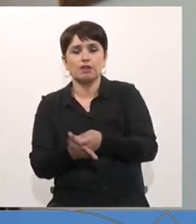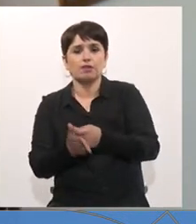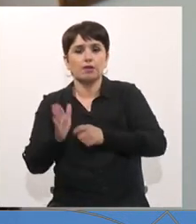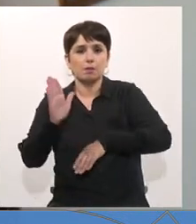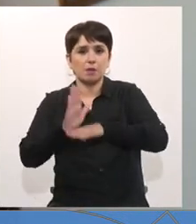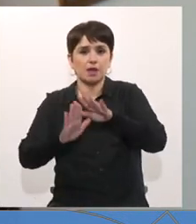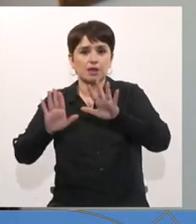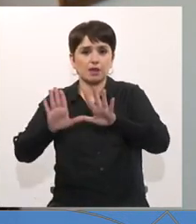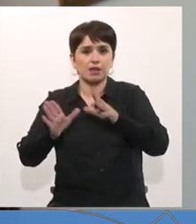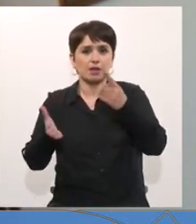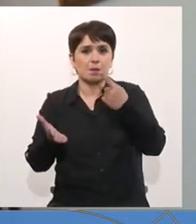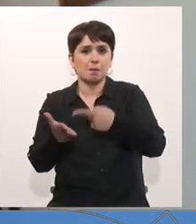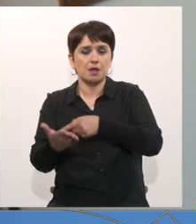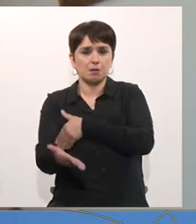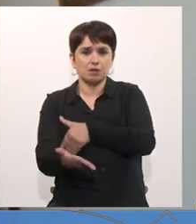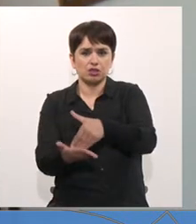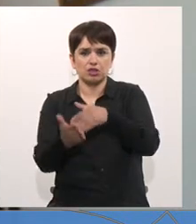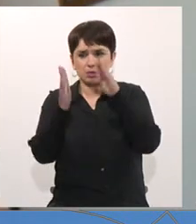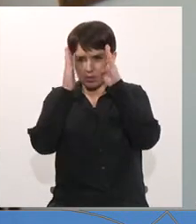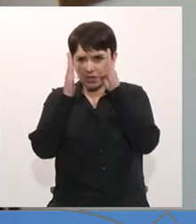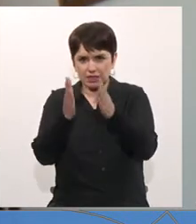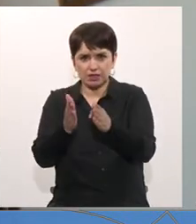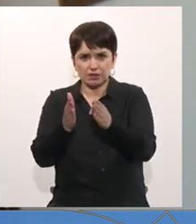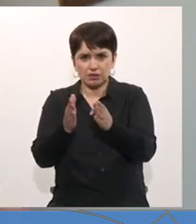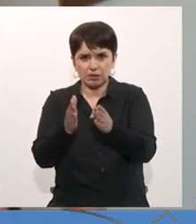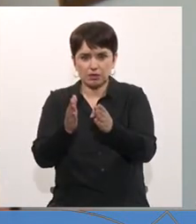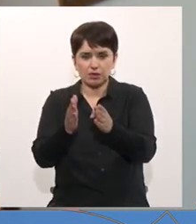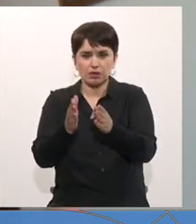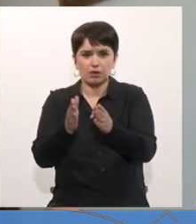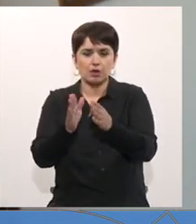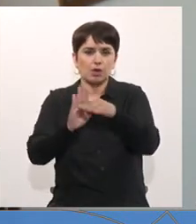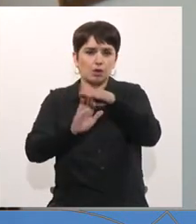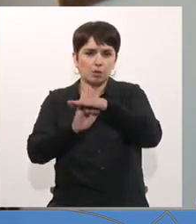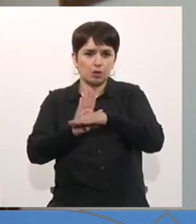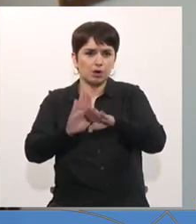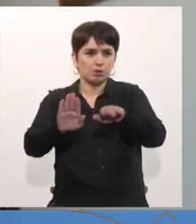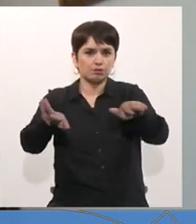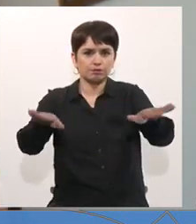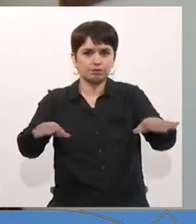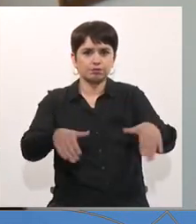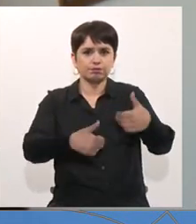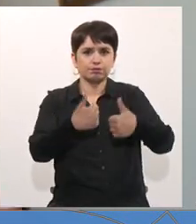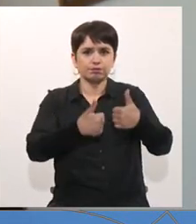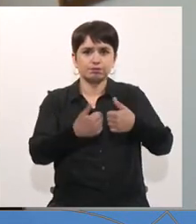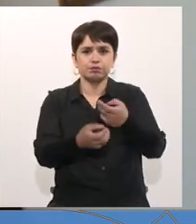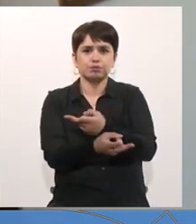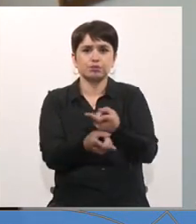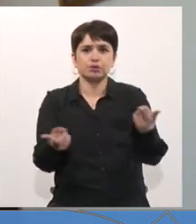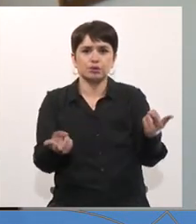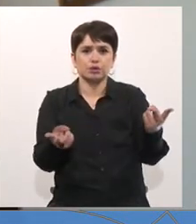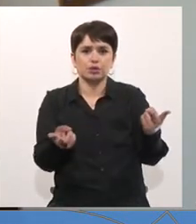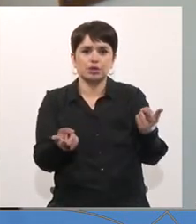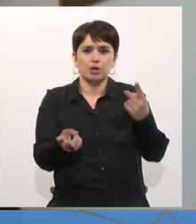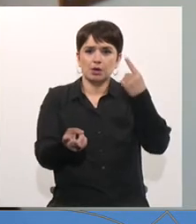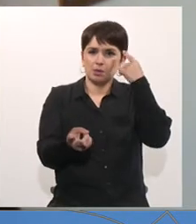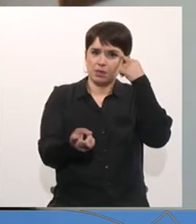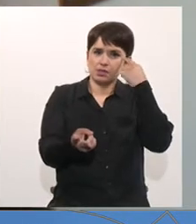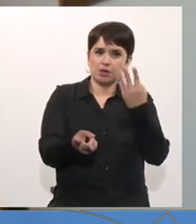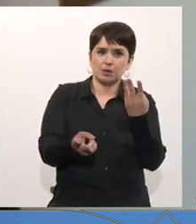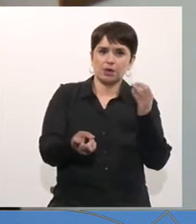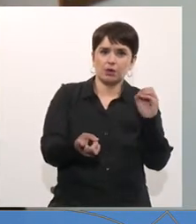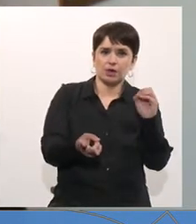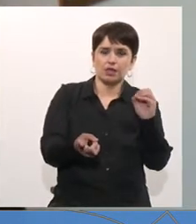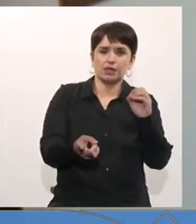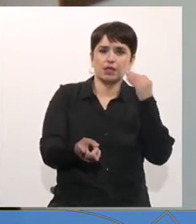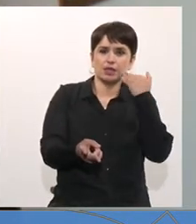atención de sobrecupos, o sea, de programas licitados públicamente que estaban previstos para 40 niños y terminen siendo de